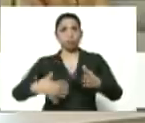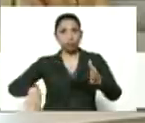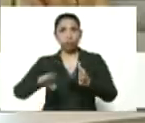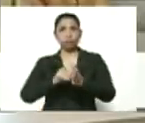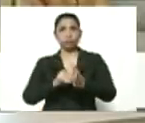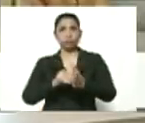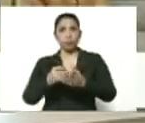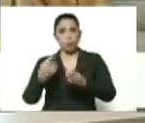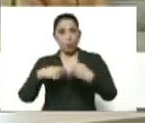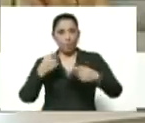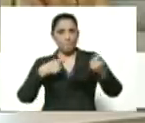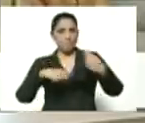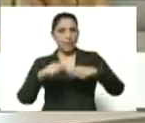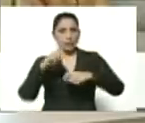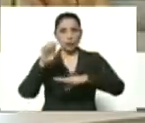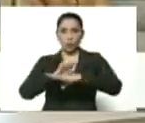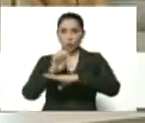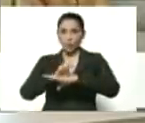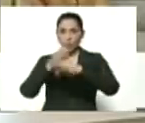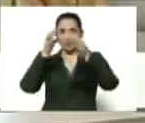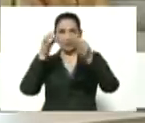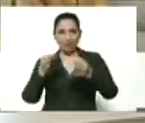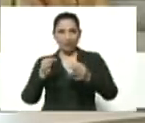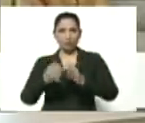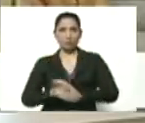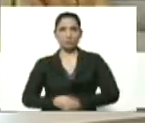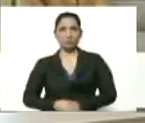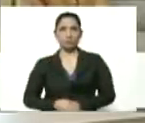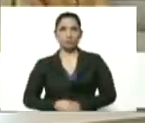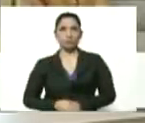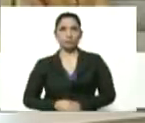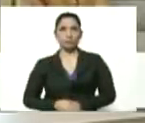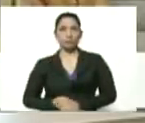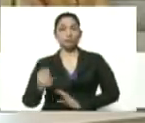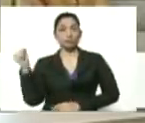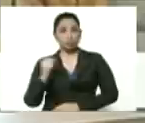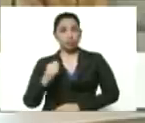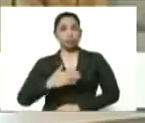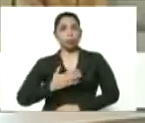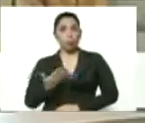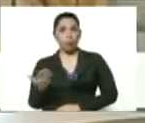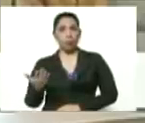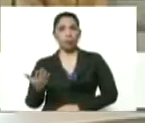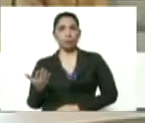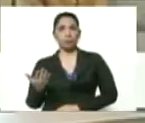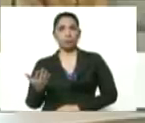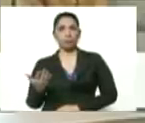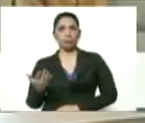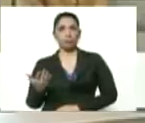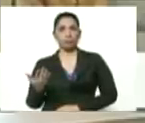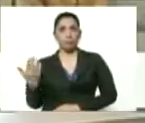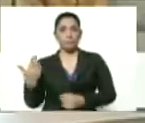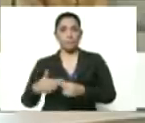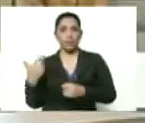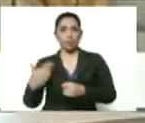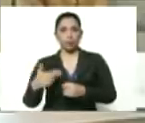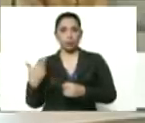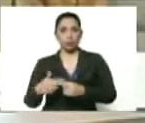comercio de la economía real, si se puede, el petróleo